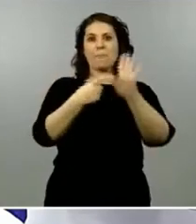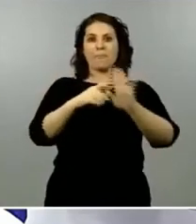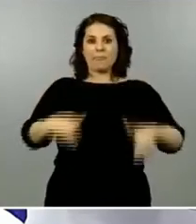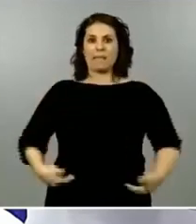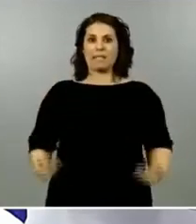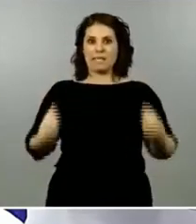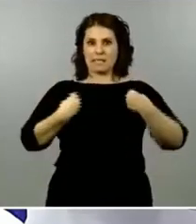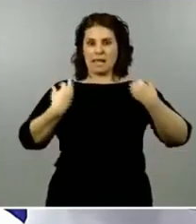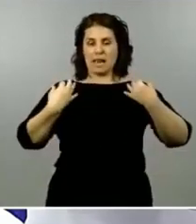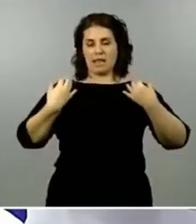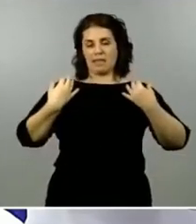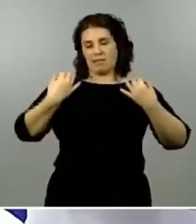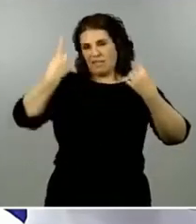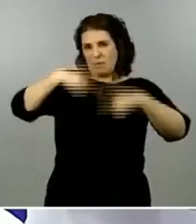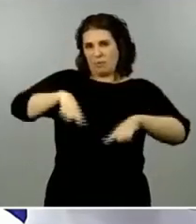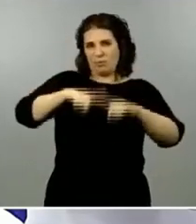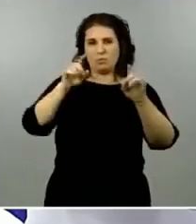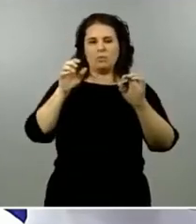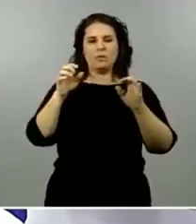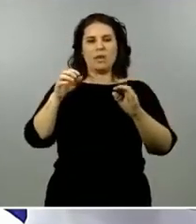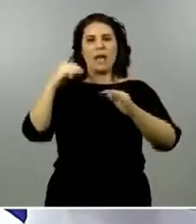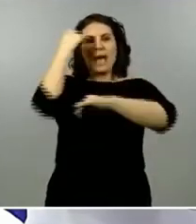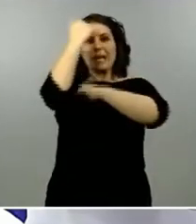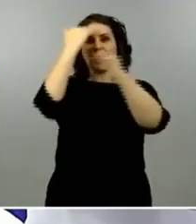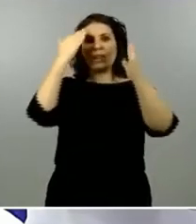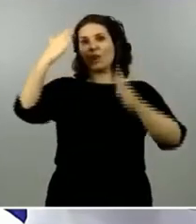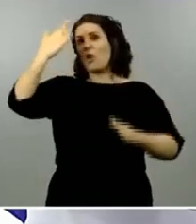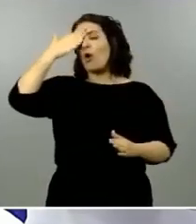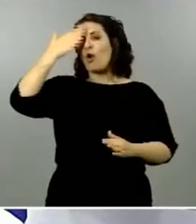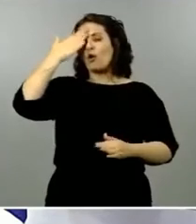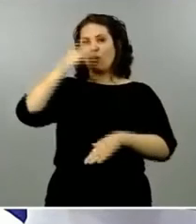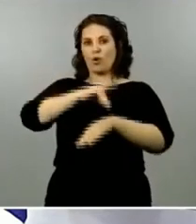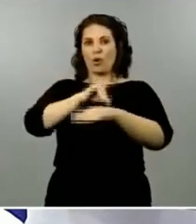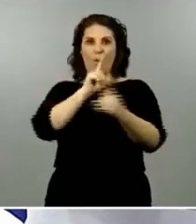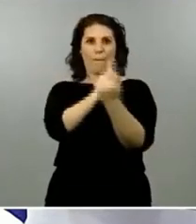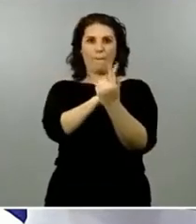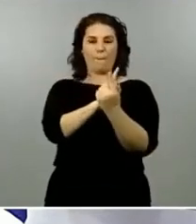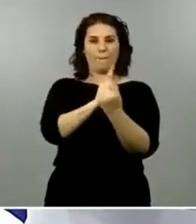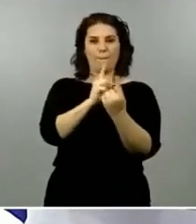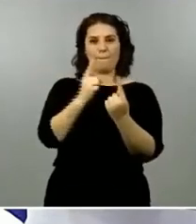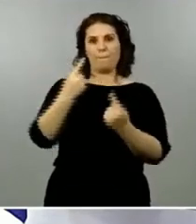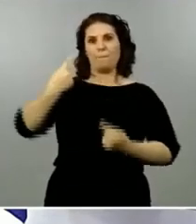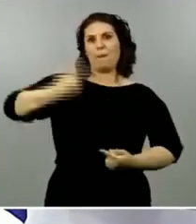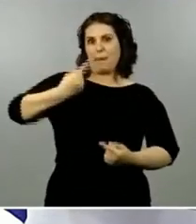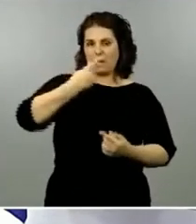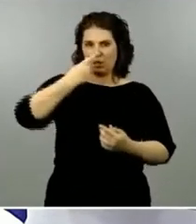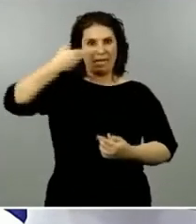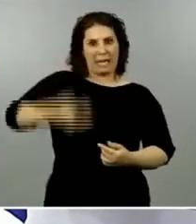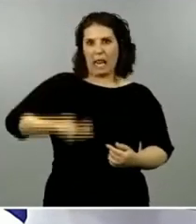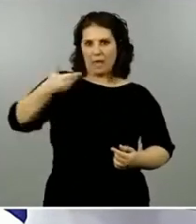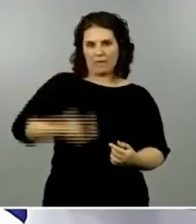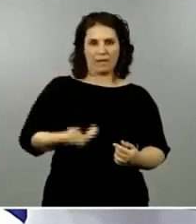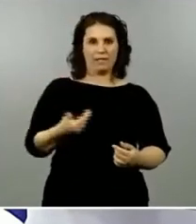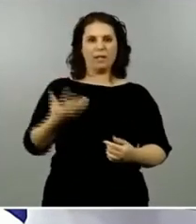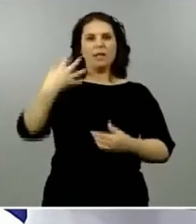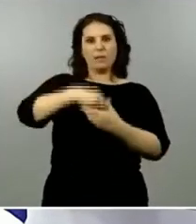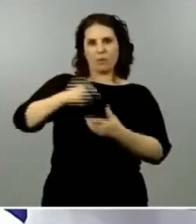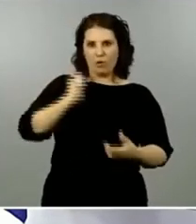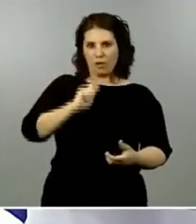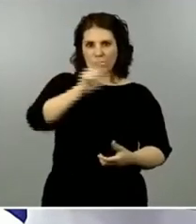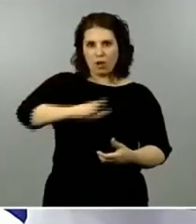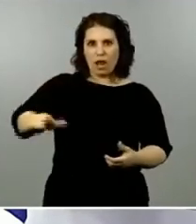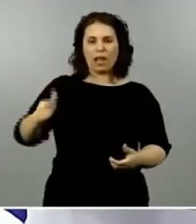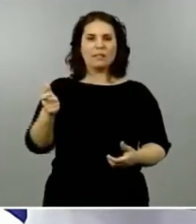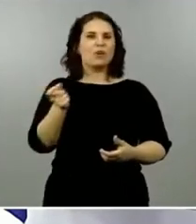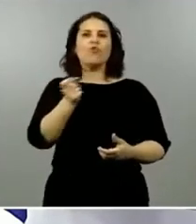y que puede haber un repunte también de contagios entre los profesionales de atención primaria qué medidas se plantean si se va a coordinar con